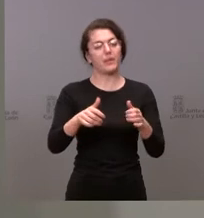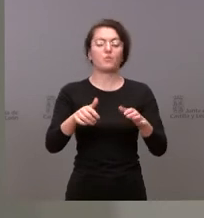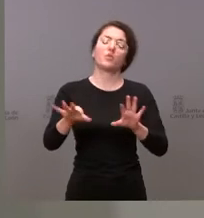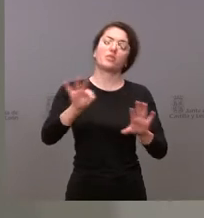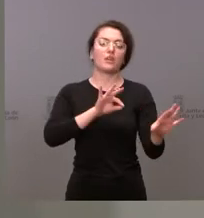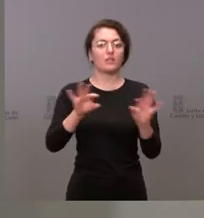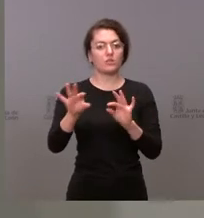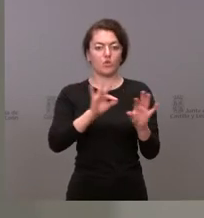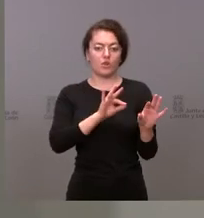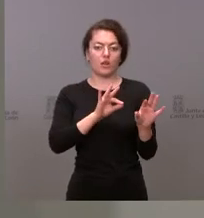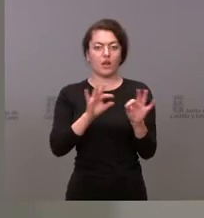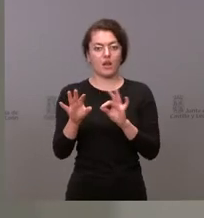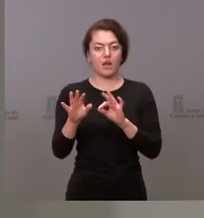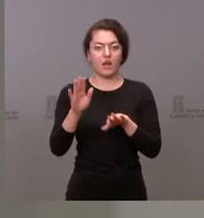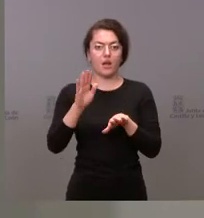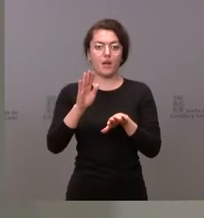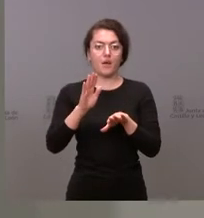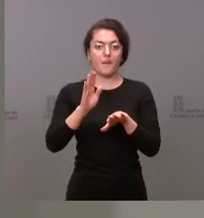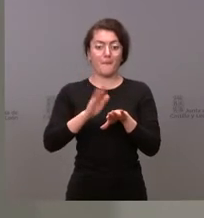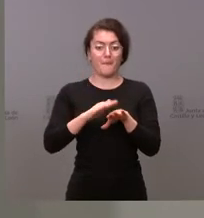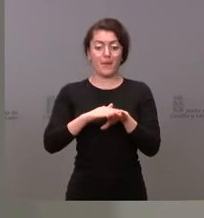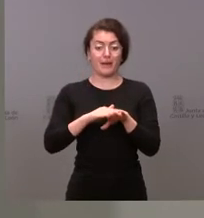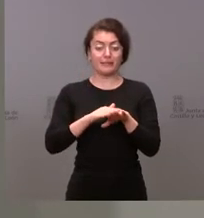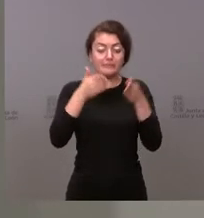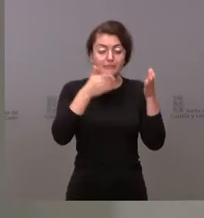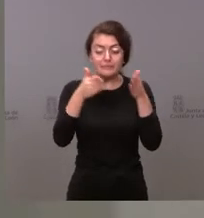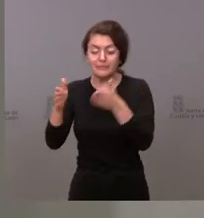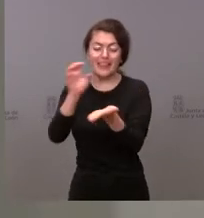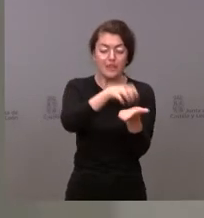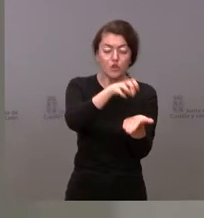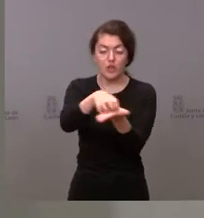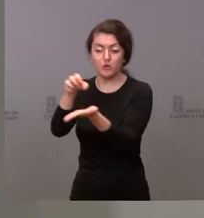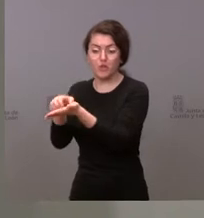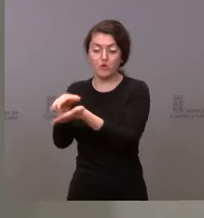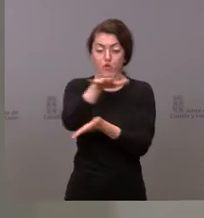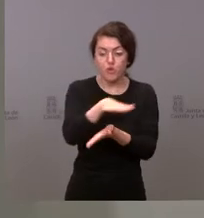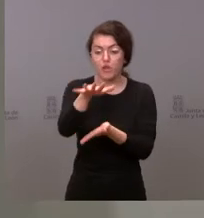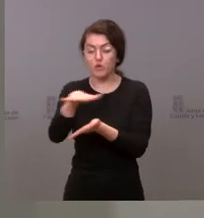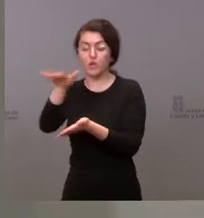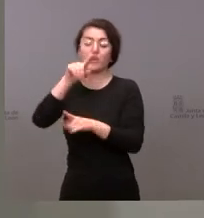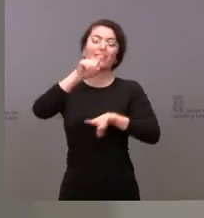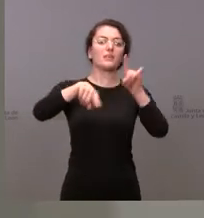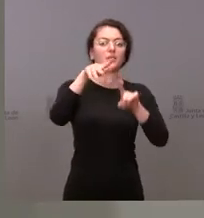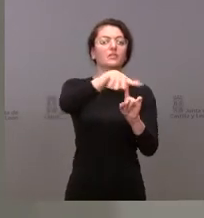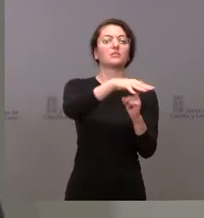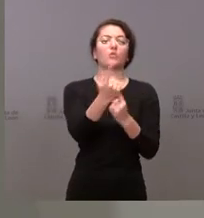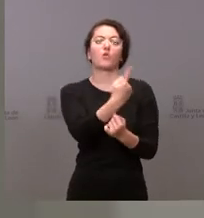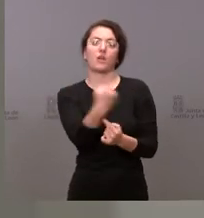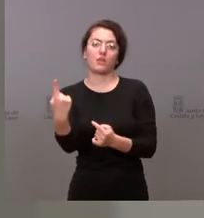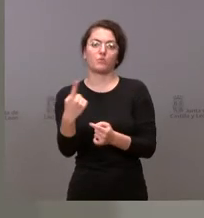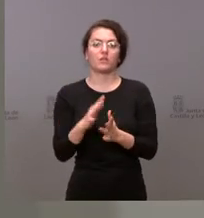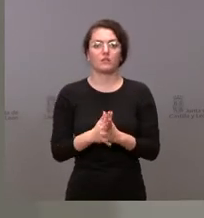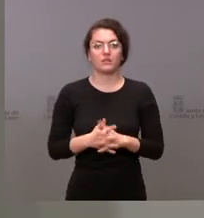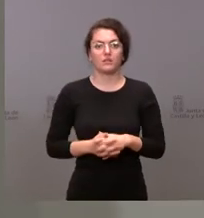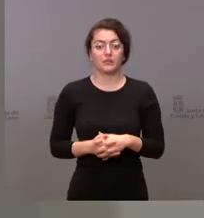en cada en cada centro en cada zona dependiendo de la situación ¿qué estamos haciendo?